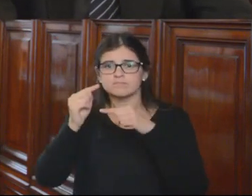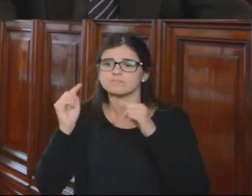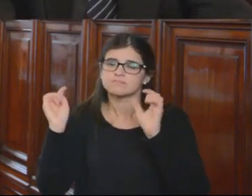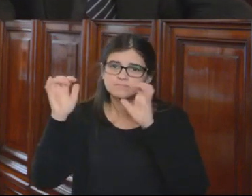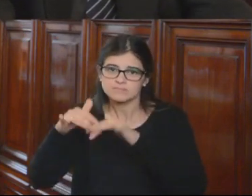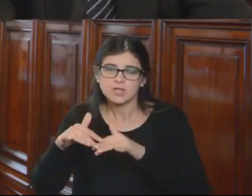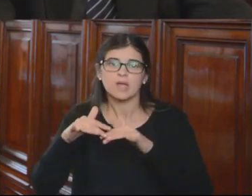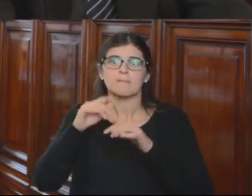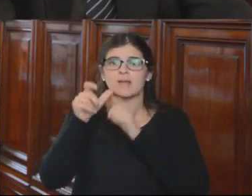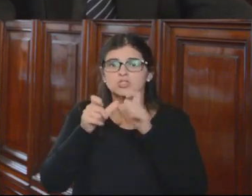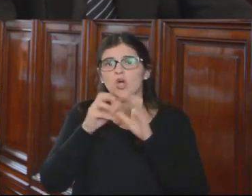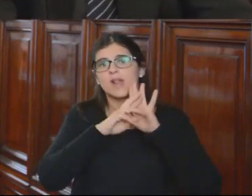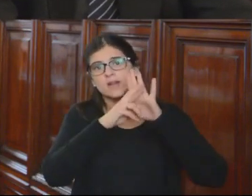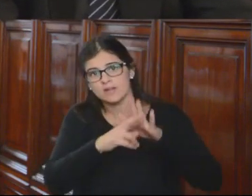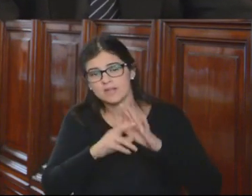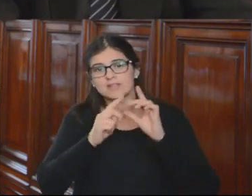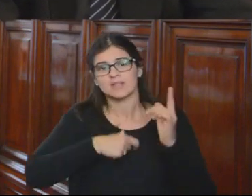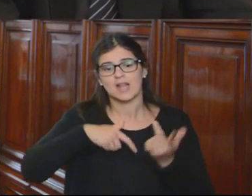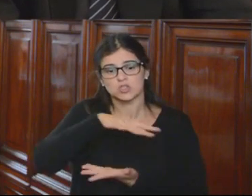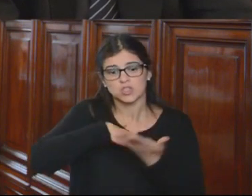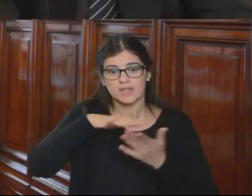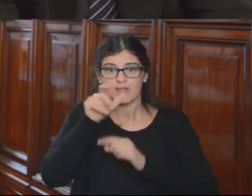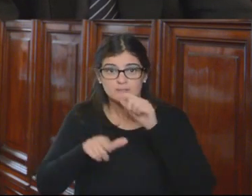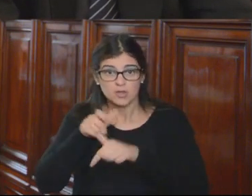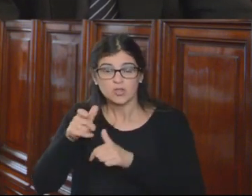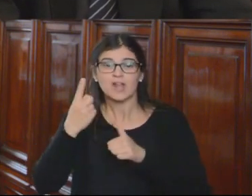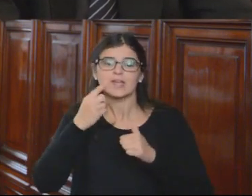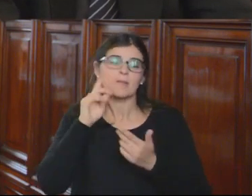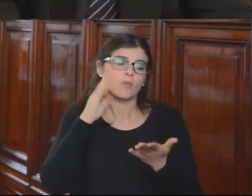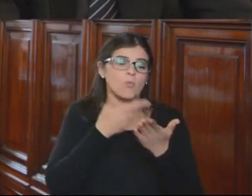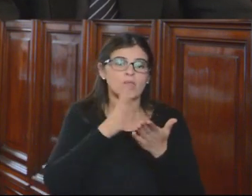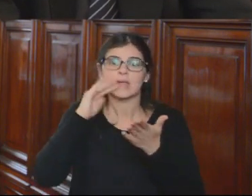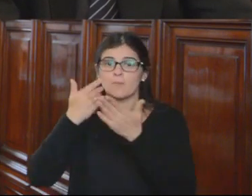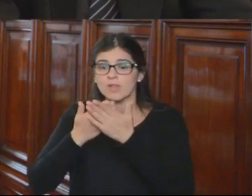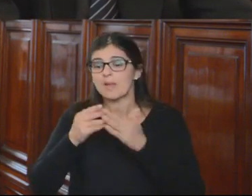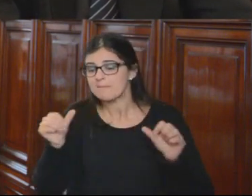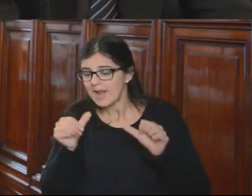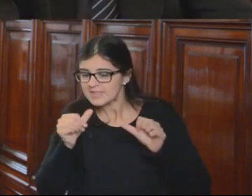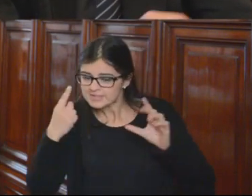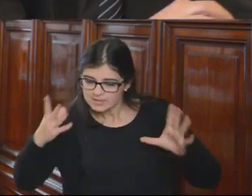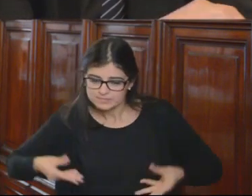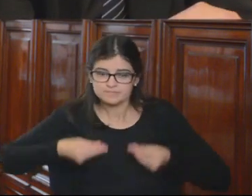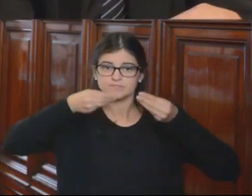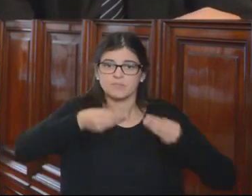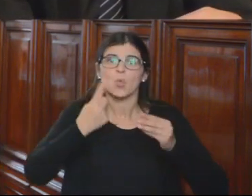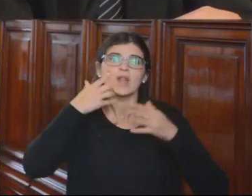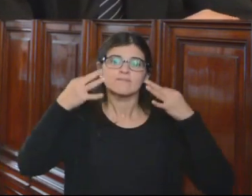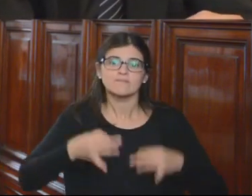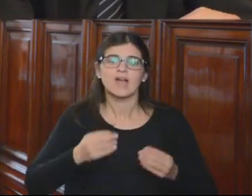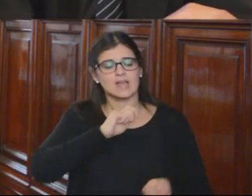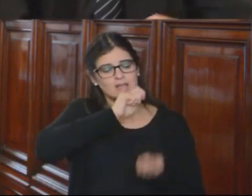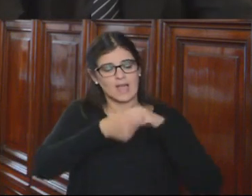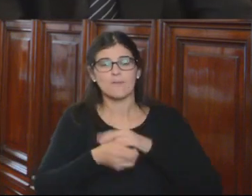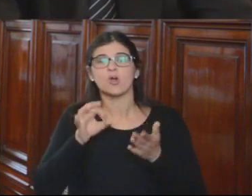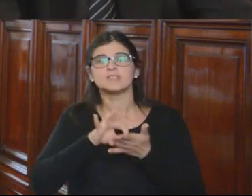sociales y representantes de la sociedad civil, que presentaron propuestas para generar una necesaria y verdadera revolución del